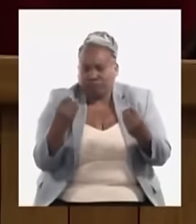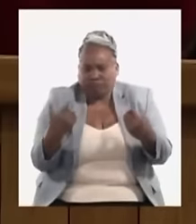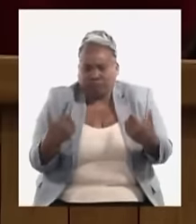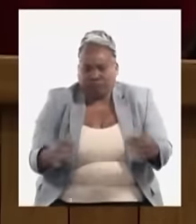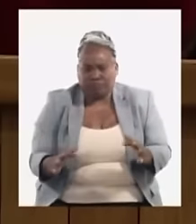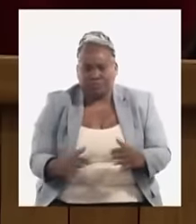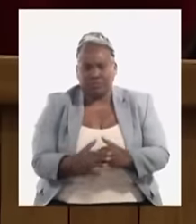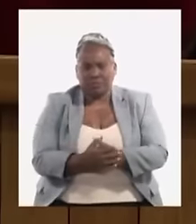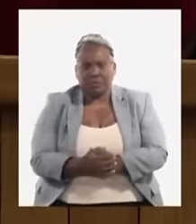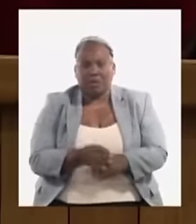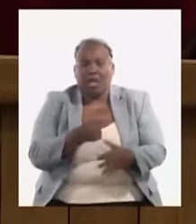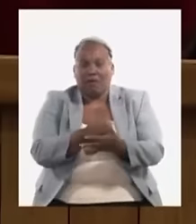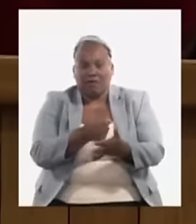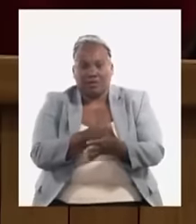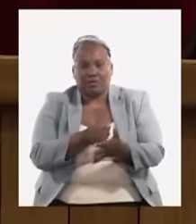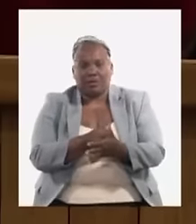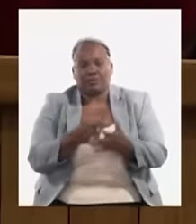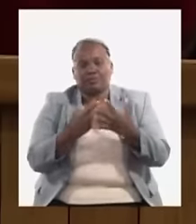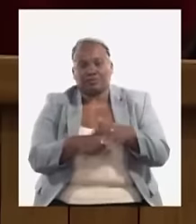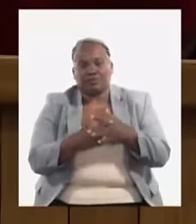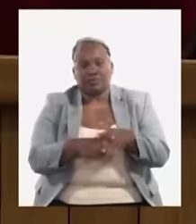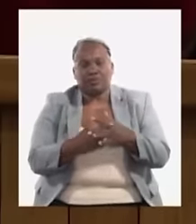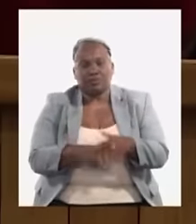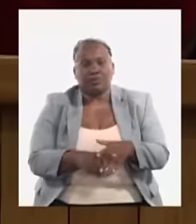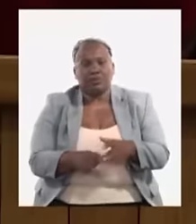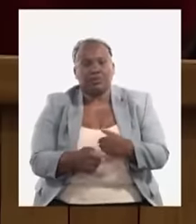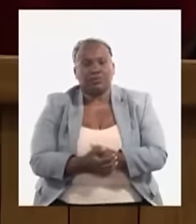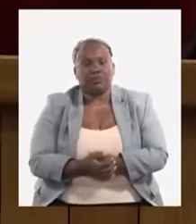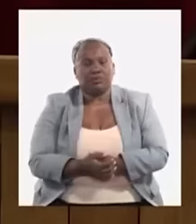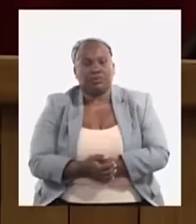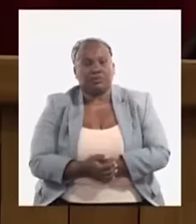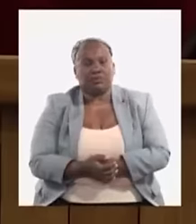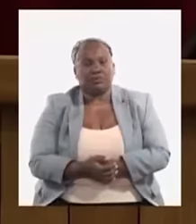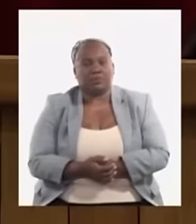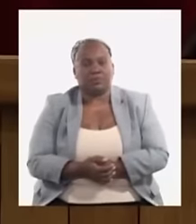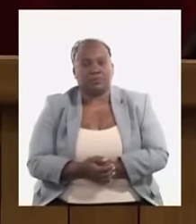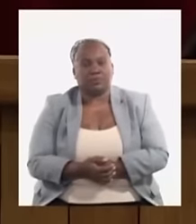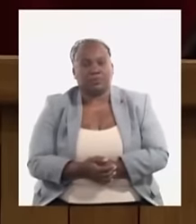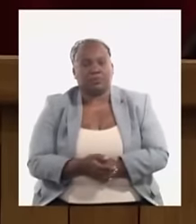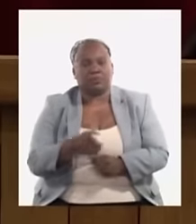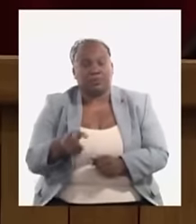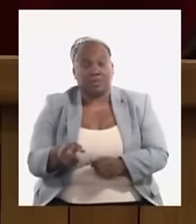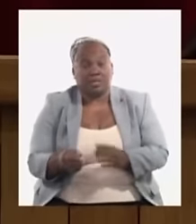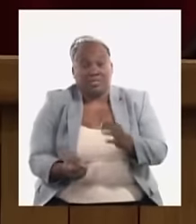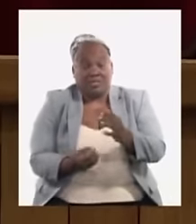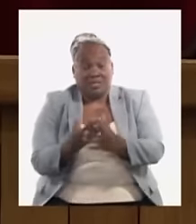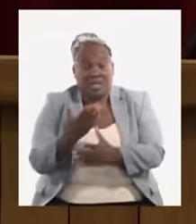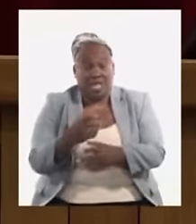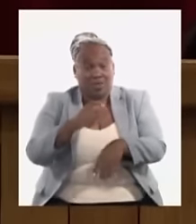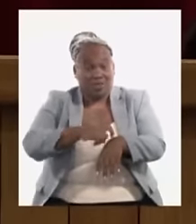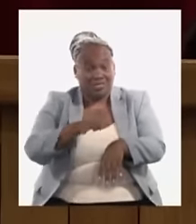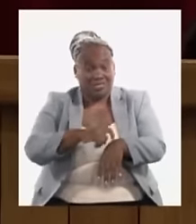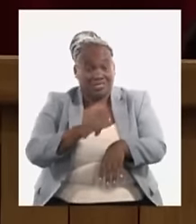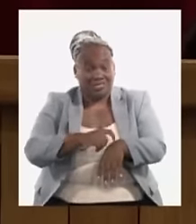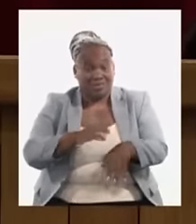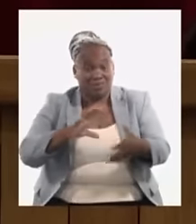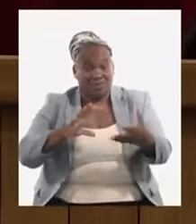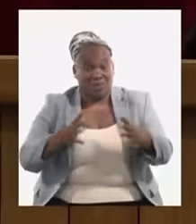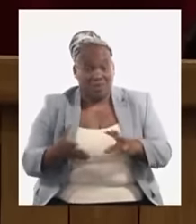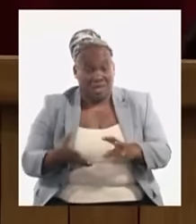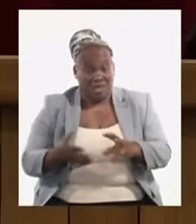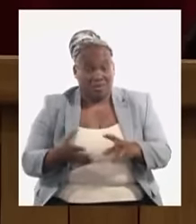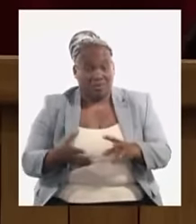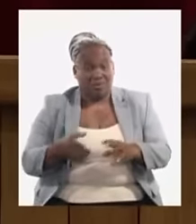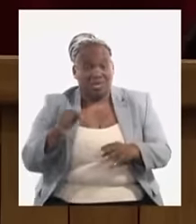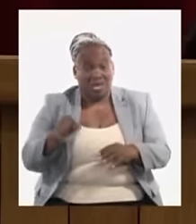que enfrentar y solucionar. Se ha creado durante estos tiempos complejos, cuando menos